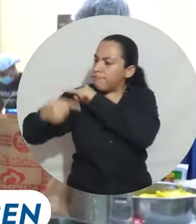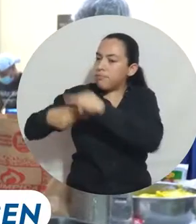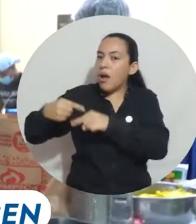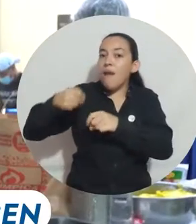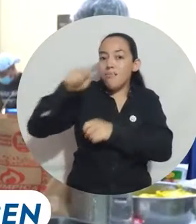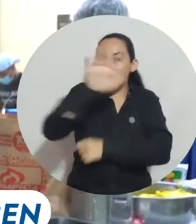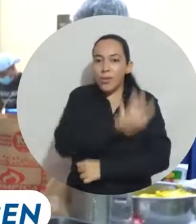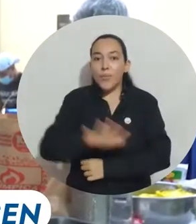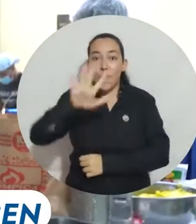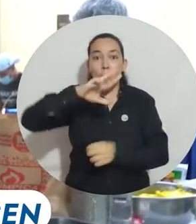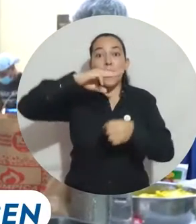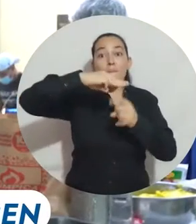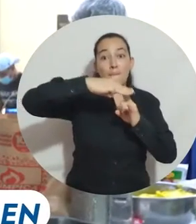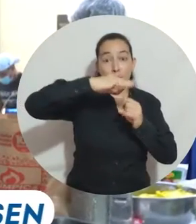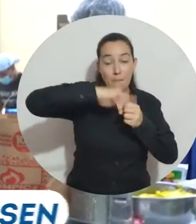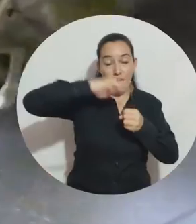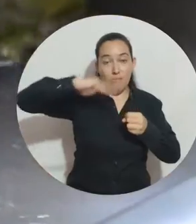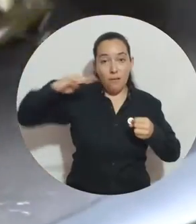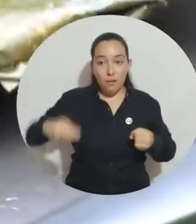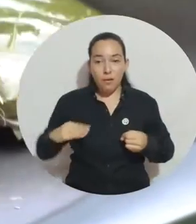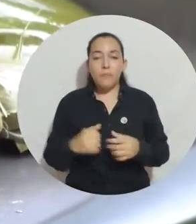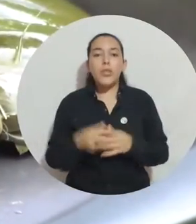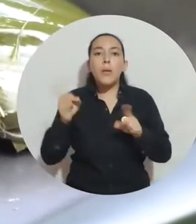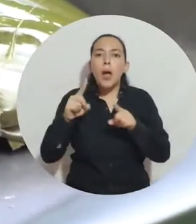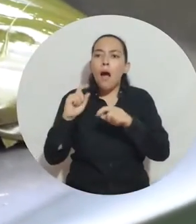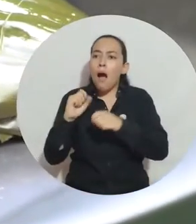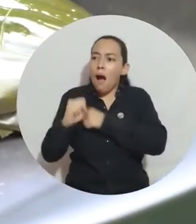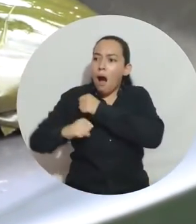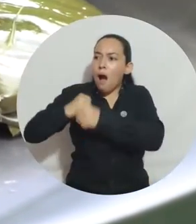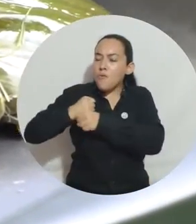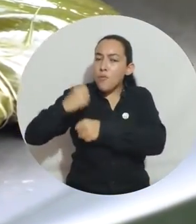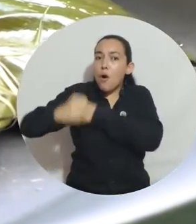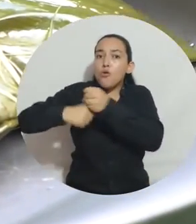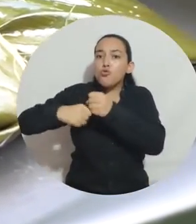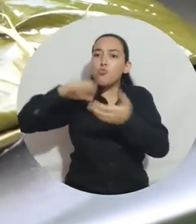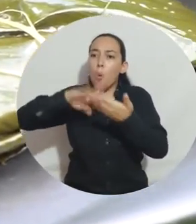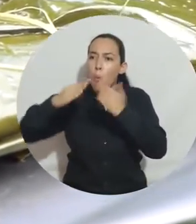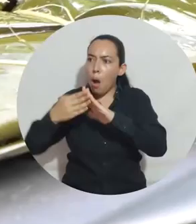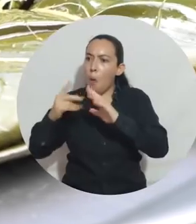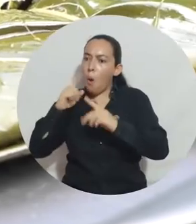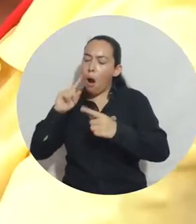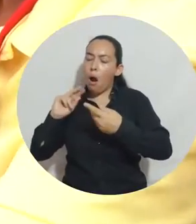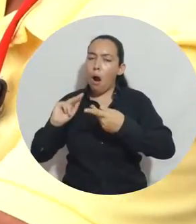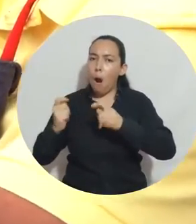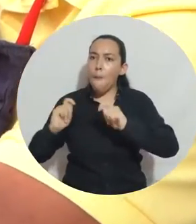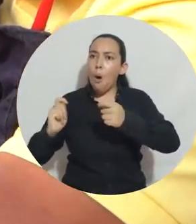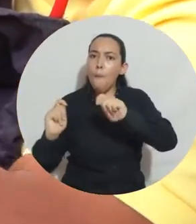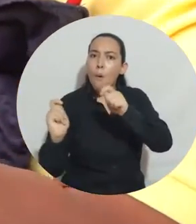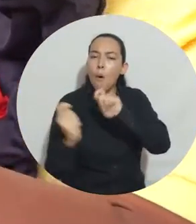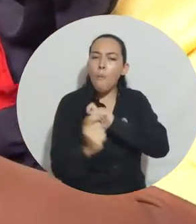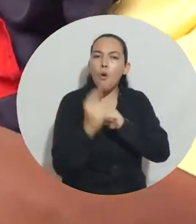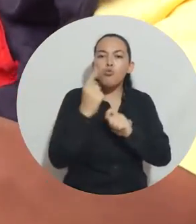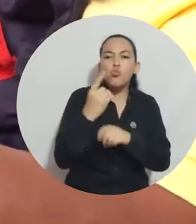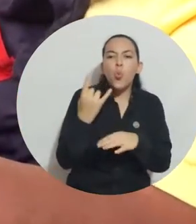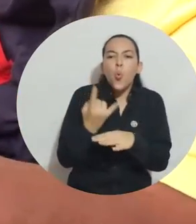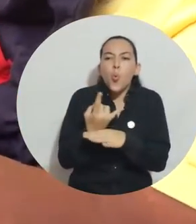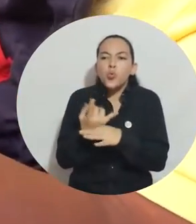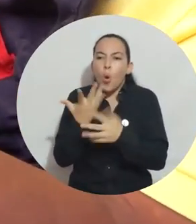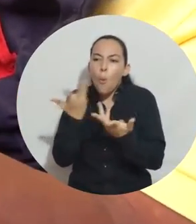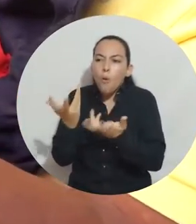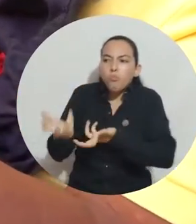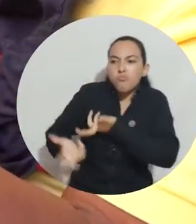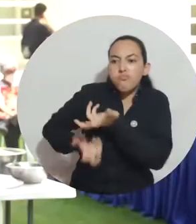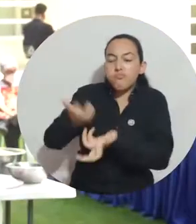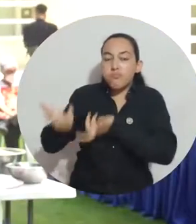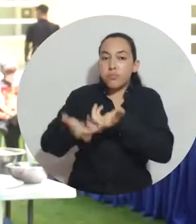tradiciones del departamento del Magdalena. También cómo a raíz de los años la comida ha podido variar y los diferentes usos que